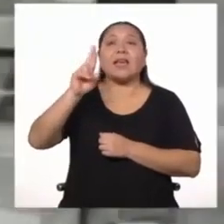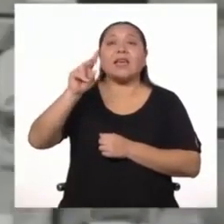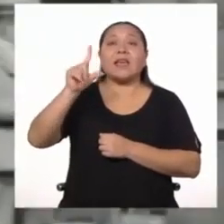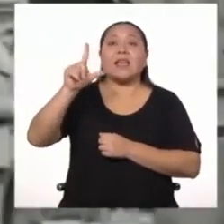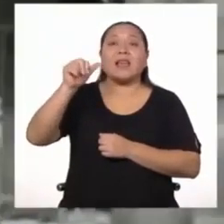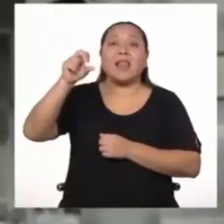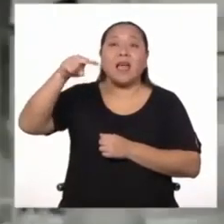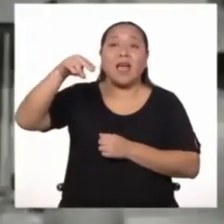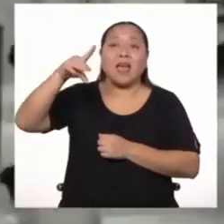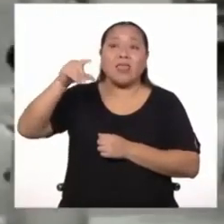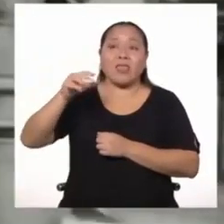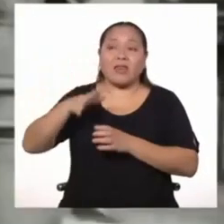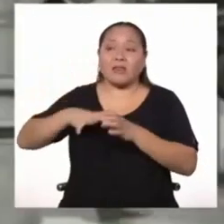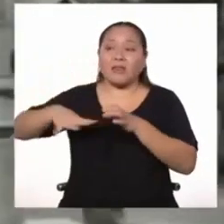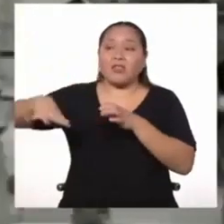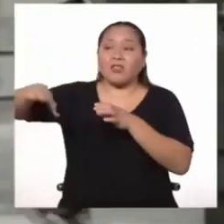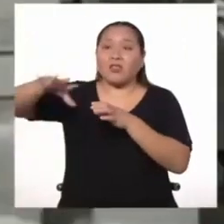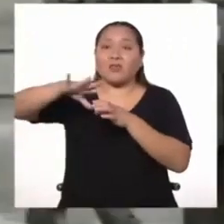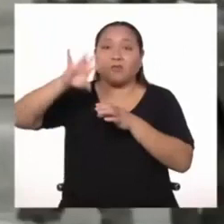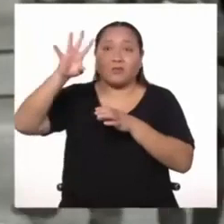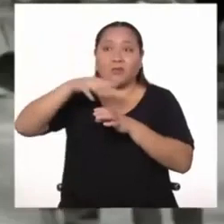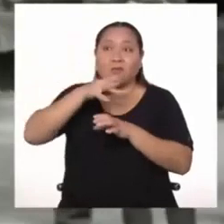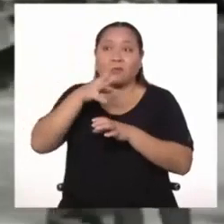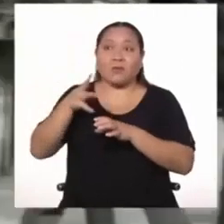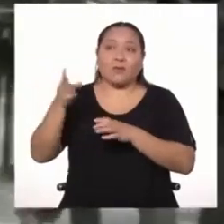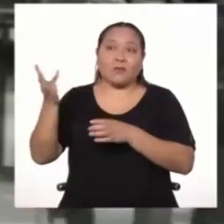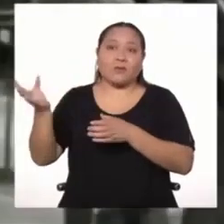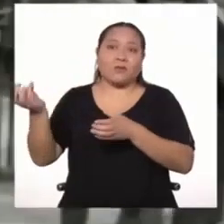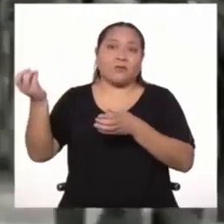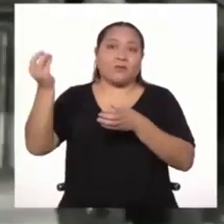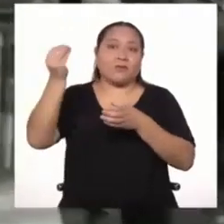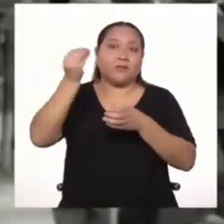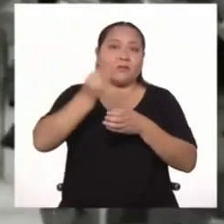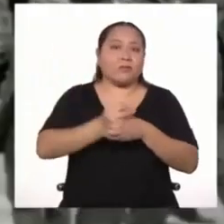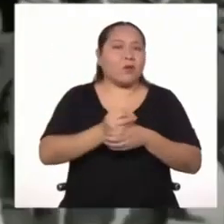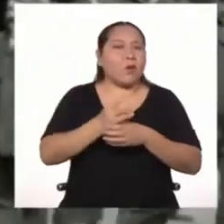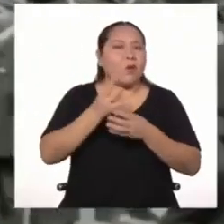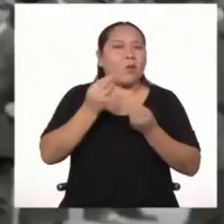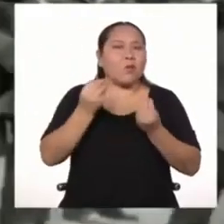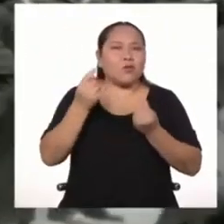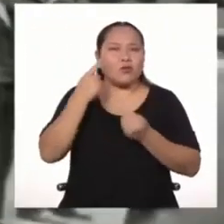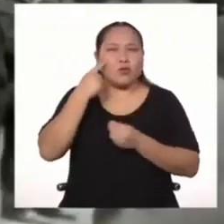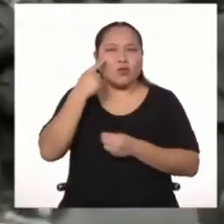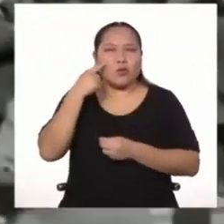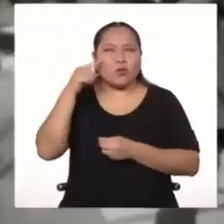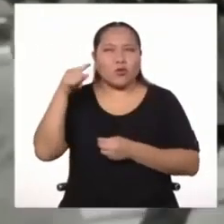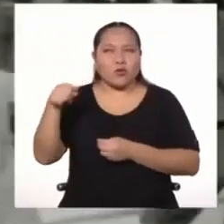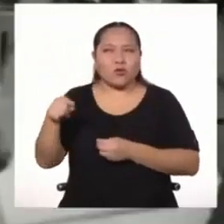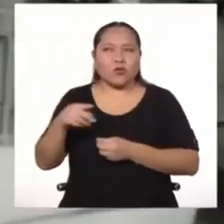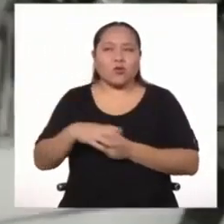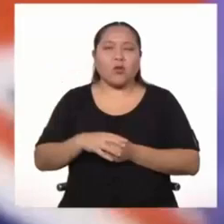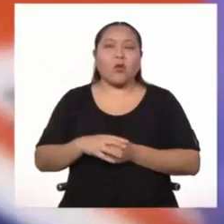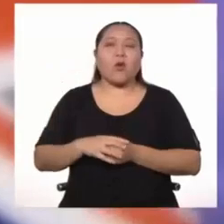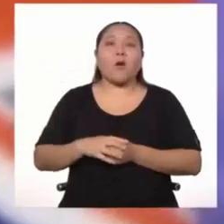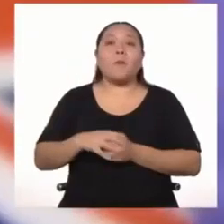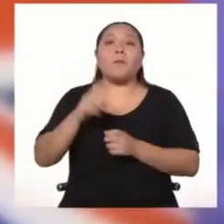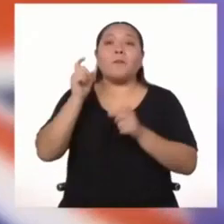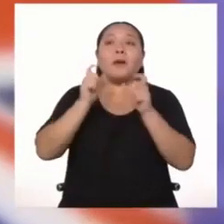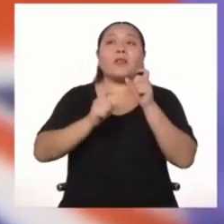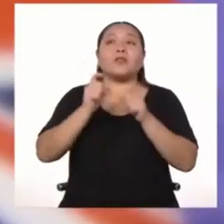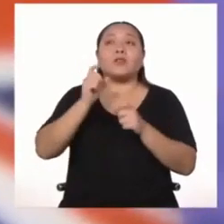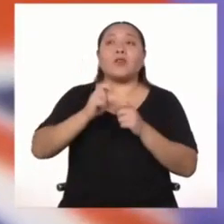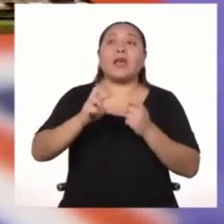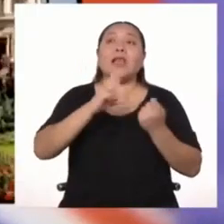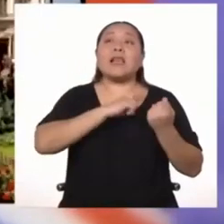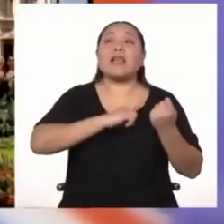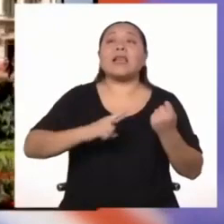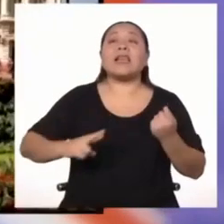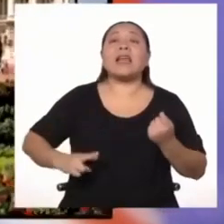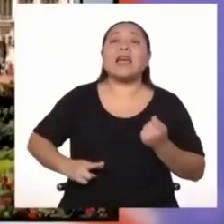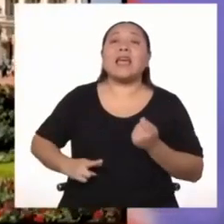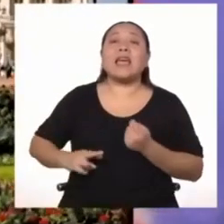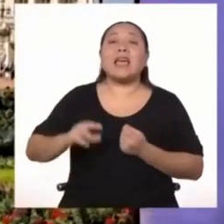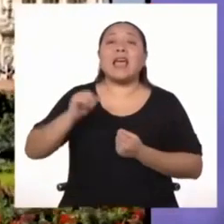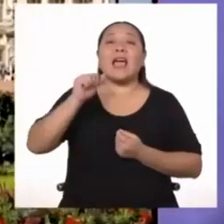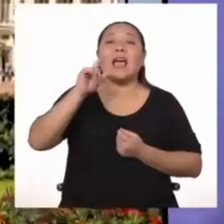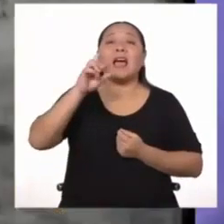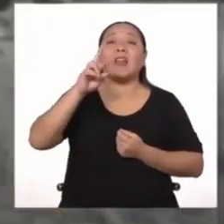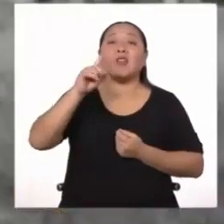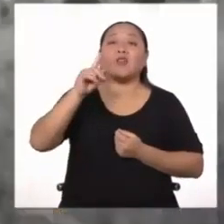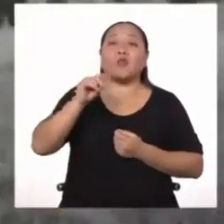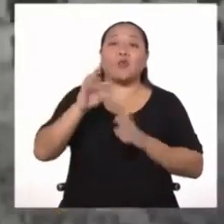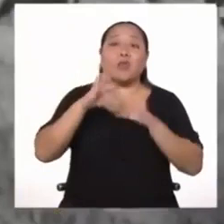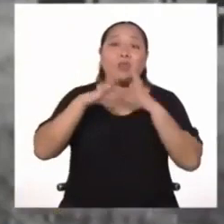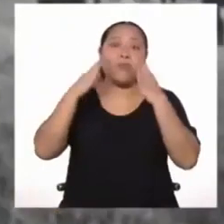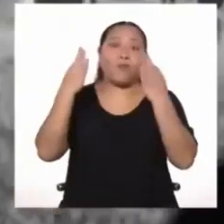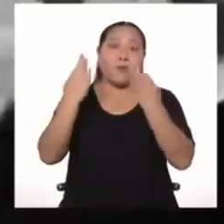De los británicos tenemos muchas referencias, íconos muy marcados, el rey Arturo, la familia real,